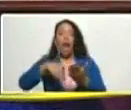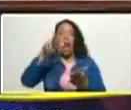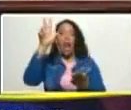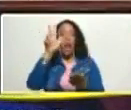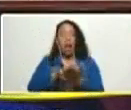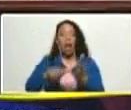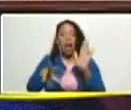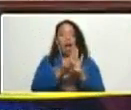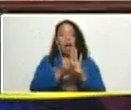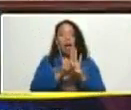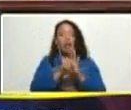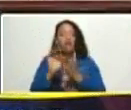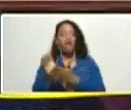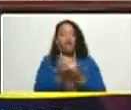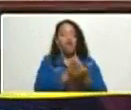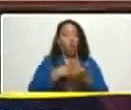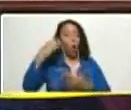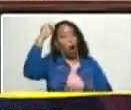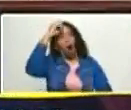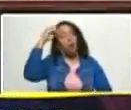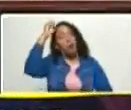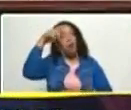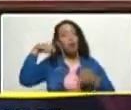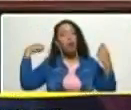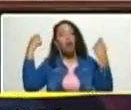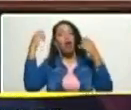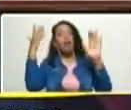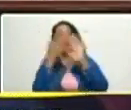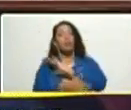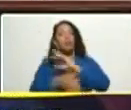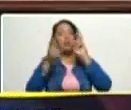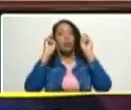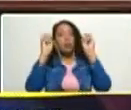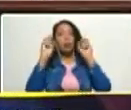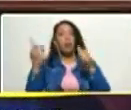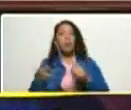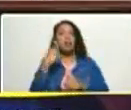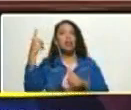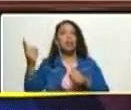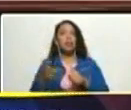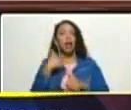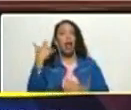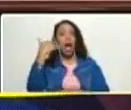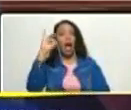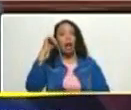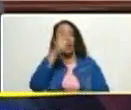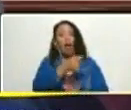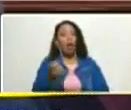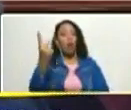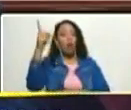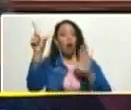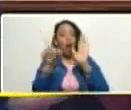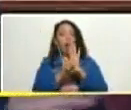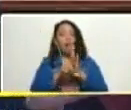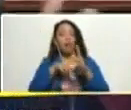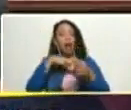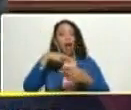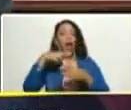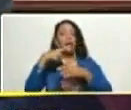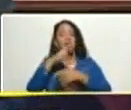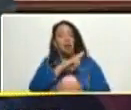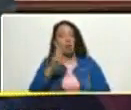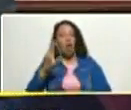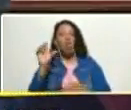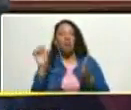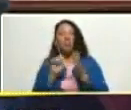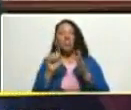recoja la opinión popular sobre los temas principales que tocan cada una de las leyes de la república ¿dónde pasa eso?